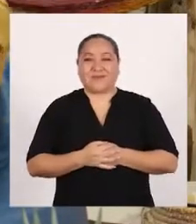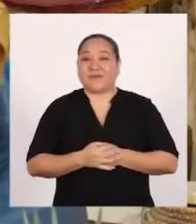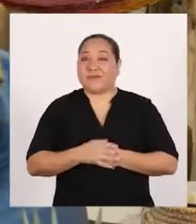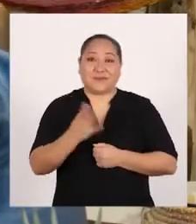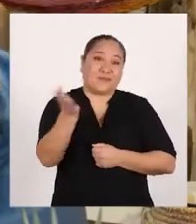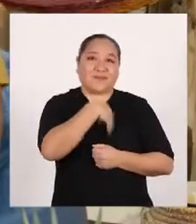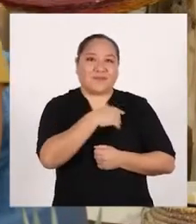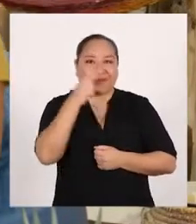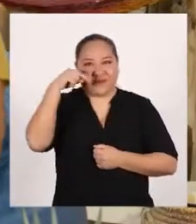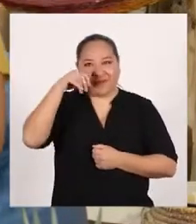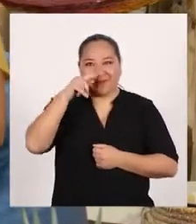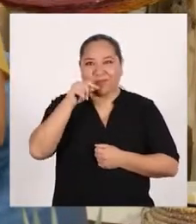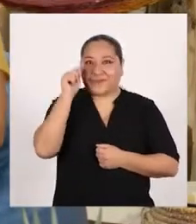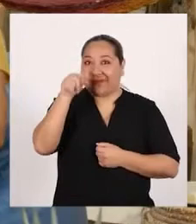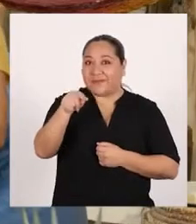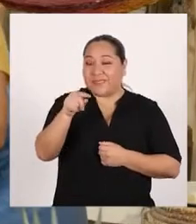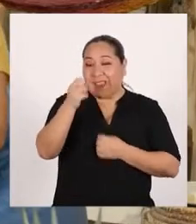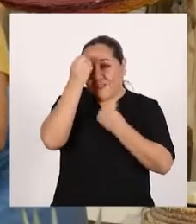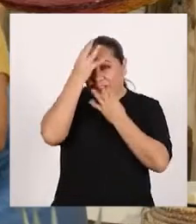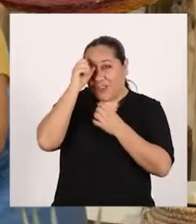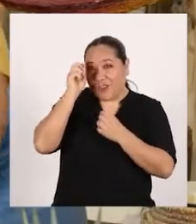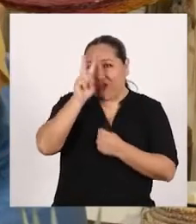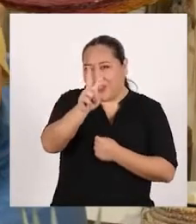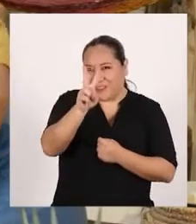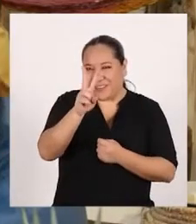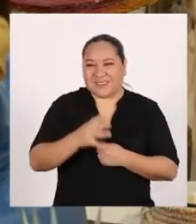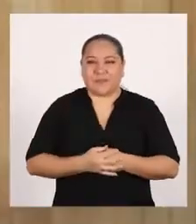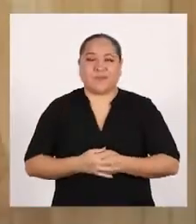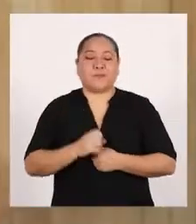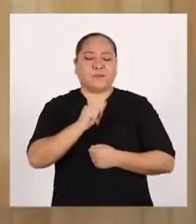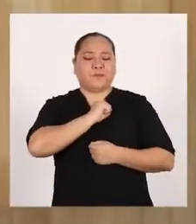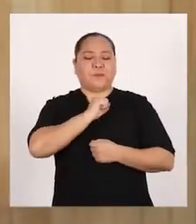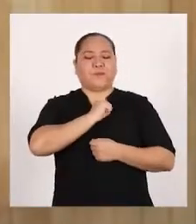Adelante Nati Dato número dos